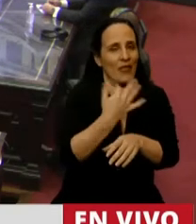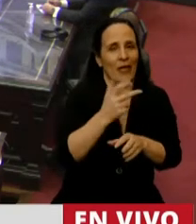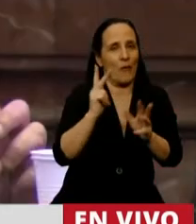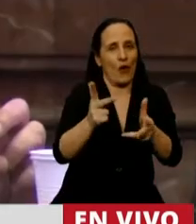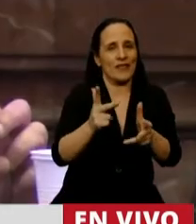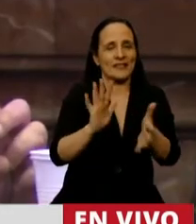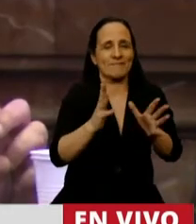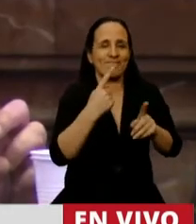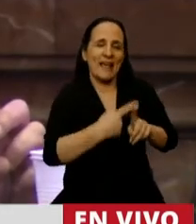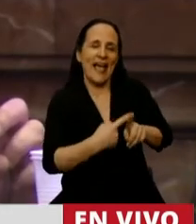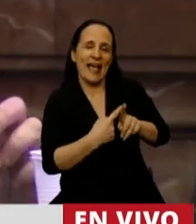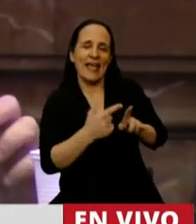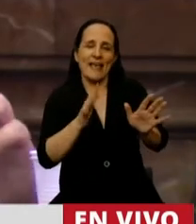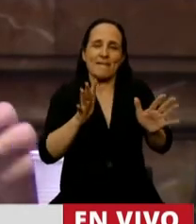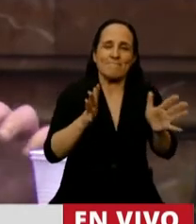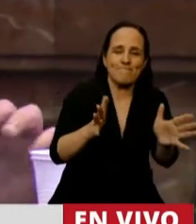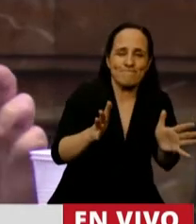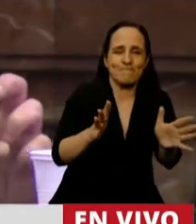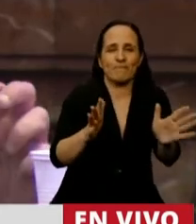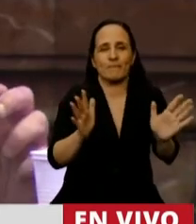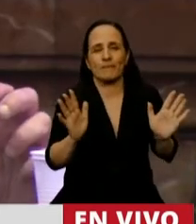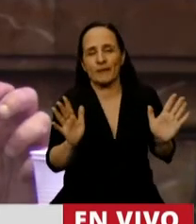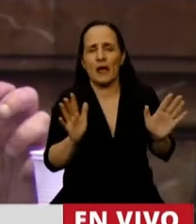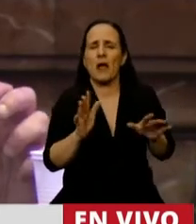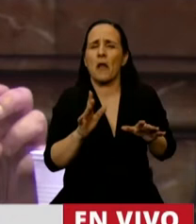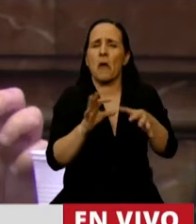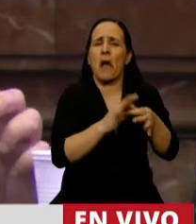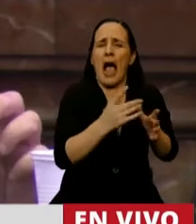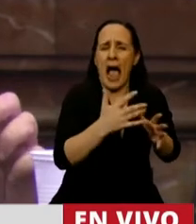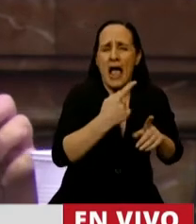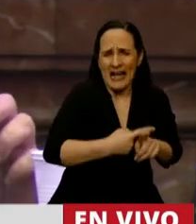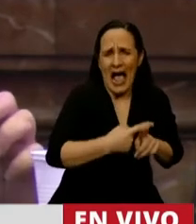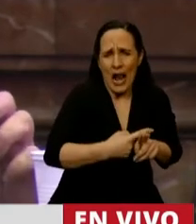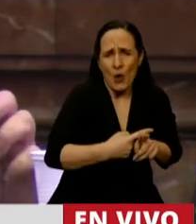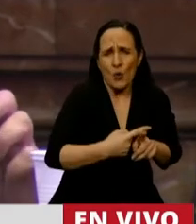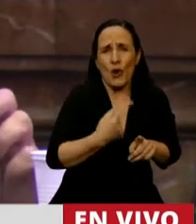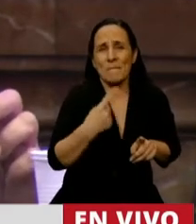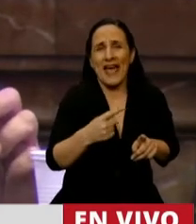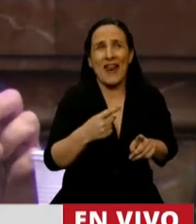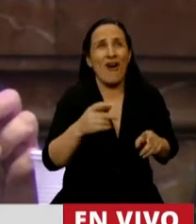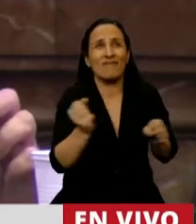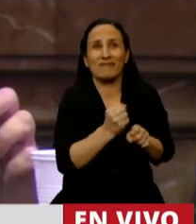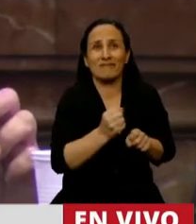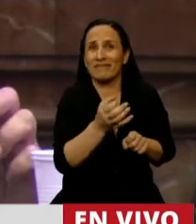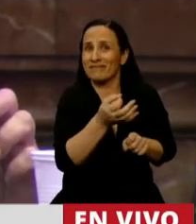son estimaciones, que son estimaciones, que tienen una base y un cálculo, pero no dejan de ser estimaciones.